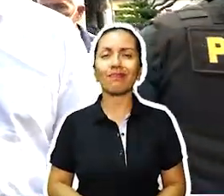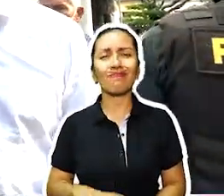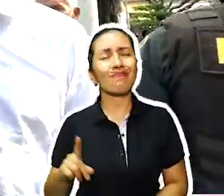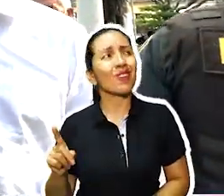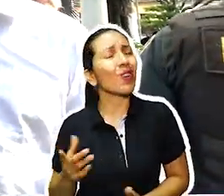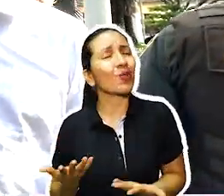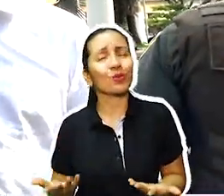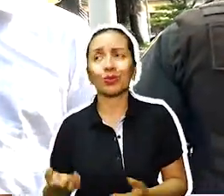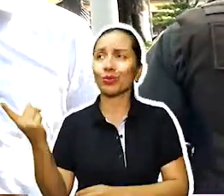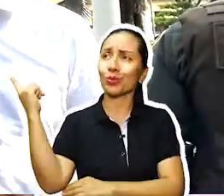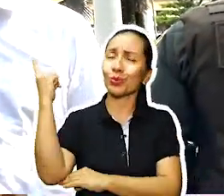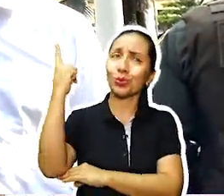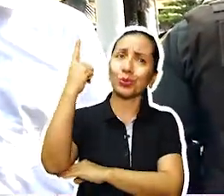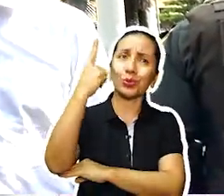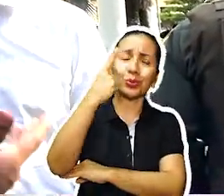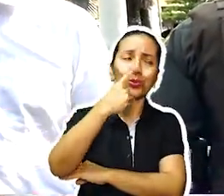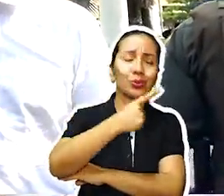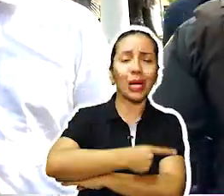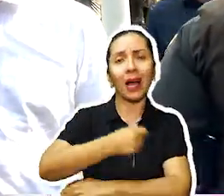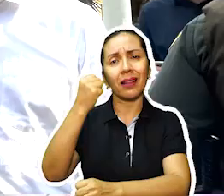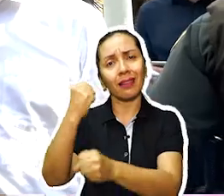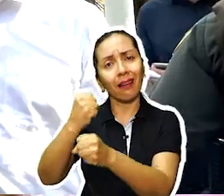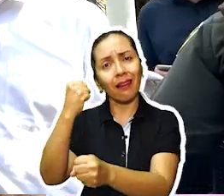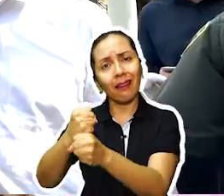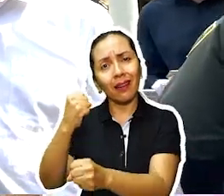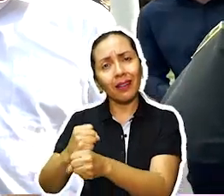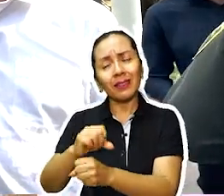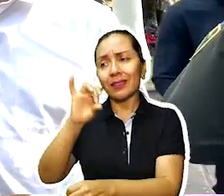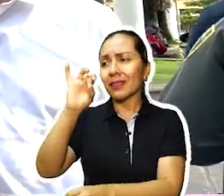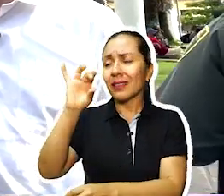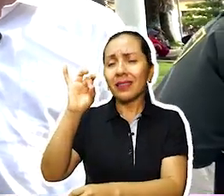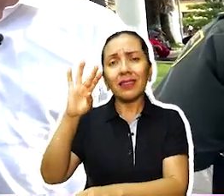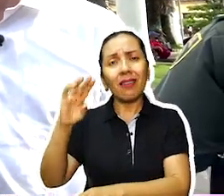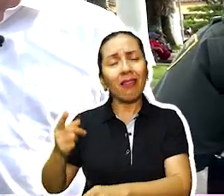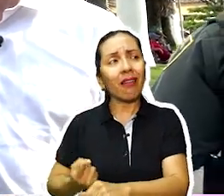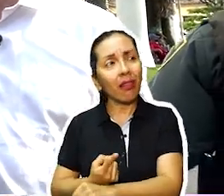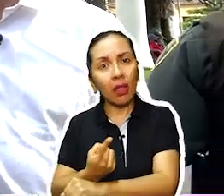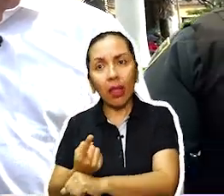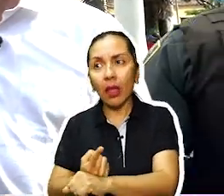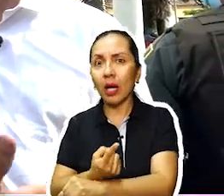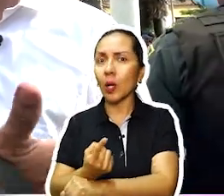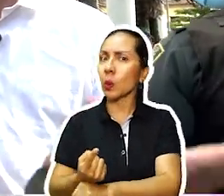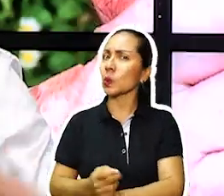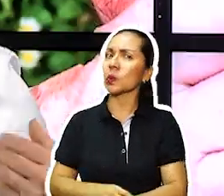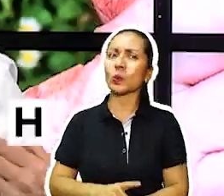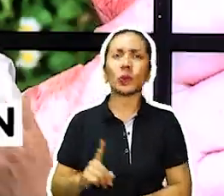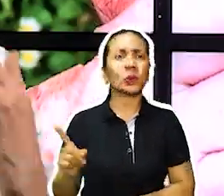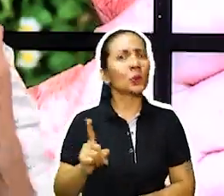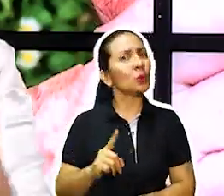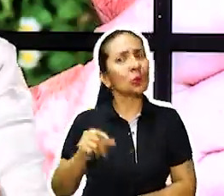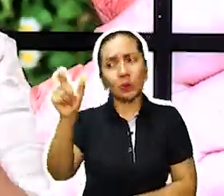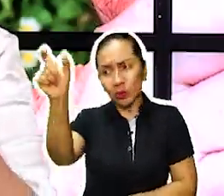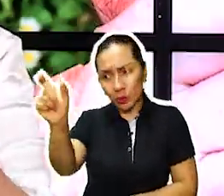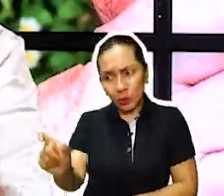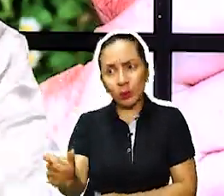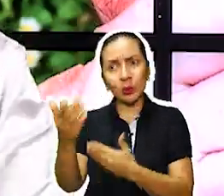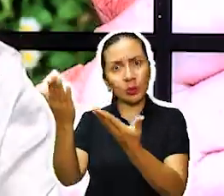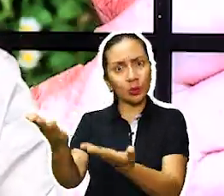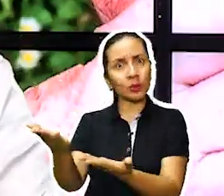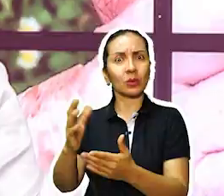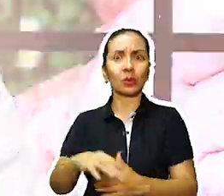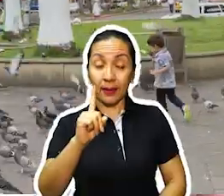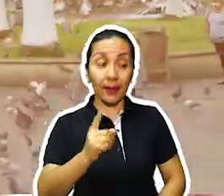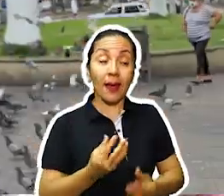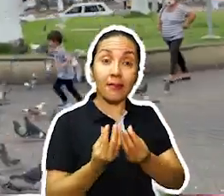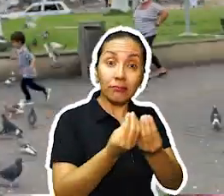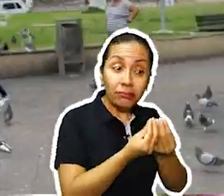soldados. No más esas jornadas agotadoras de 15 o más horas a la interferie. Necesitamos humanizar el trato que